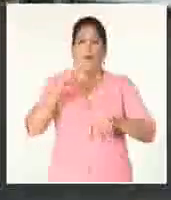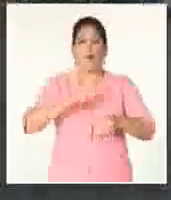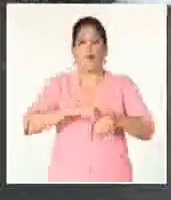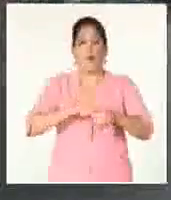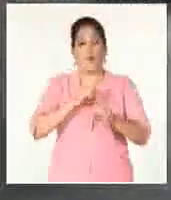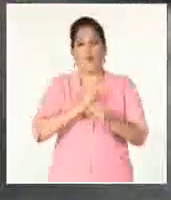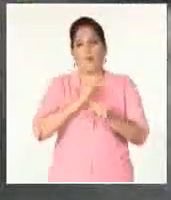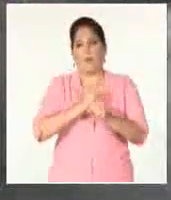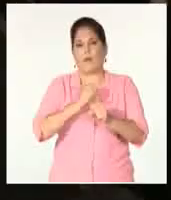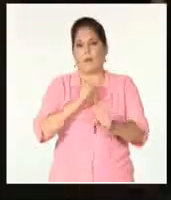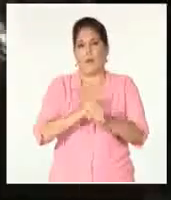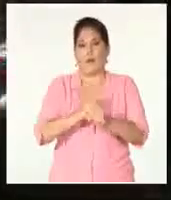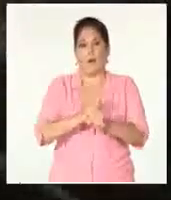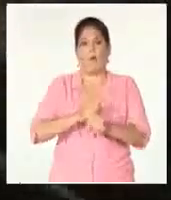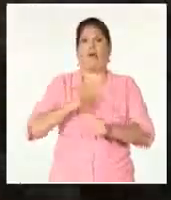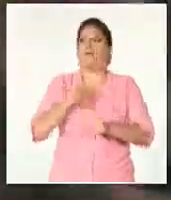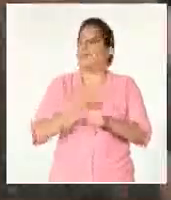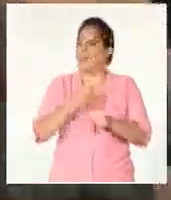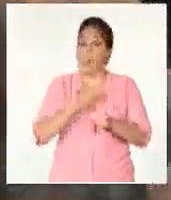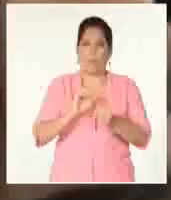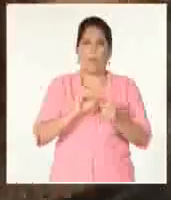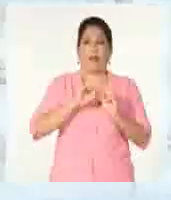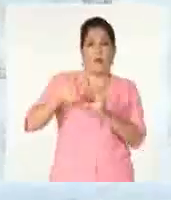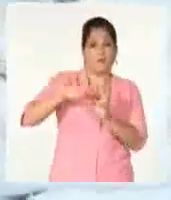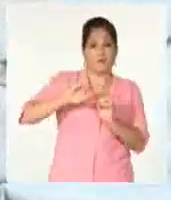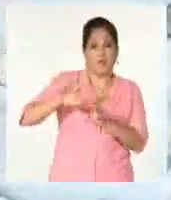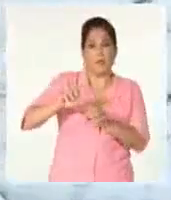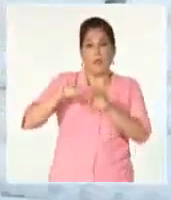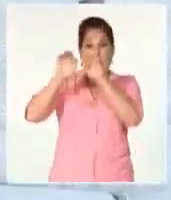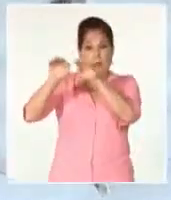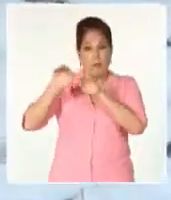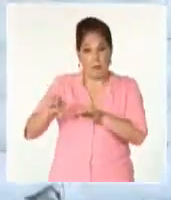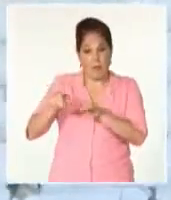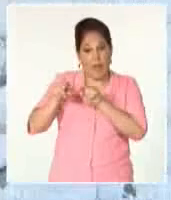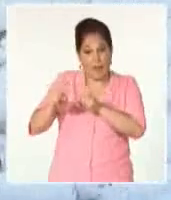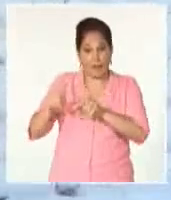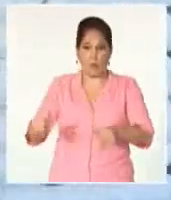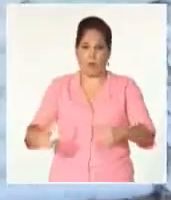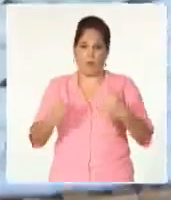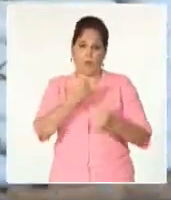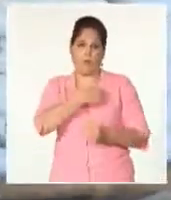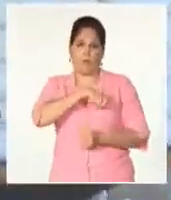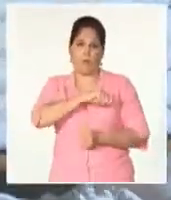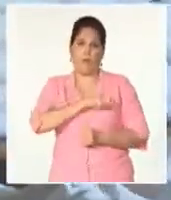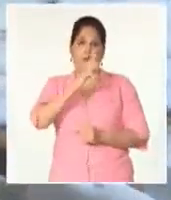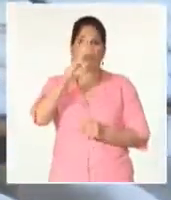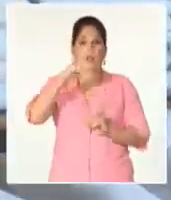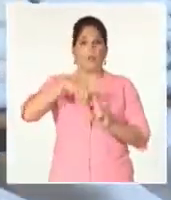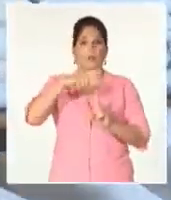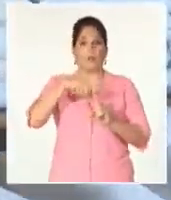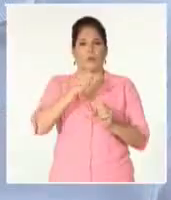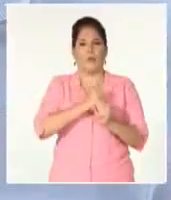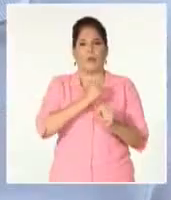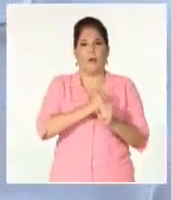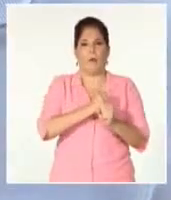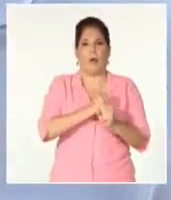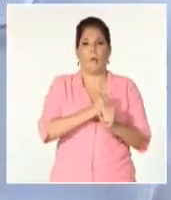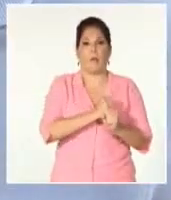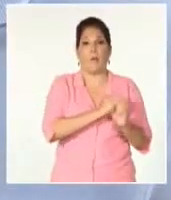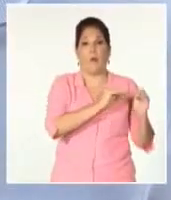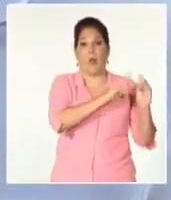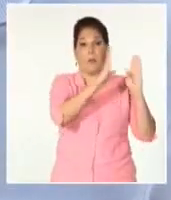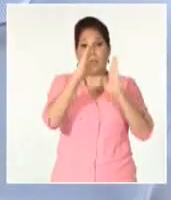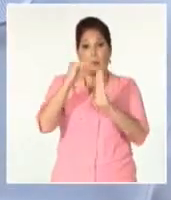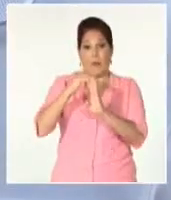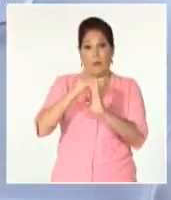garantizar un flujo constante de productos y cumplir con el pueblo. A través de 3 turnos de trabajo, conjunto con